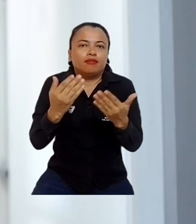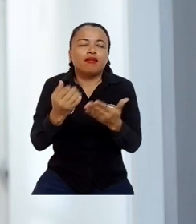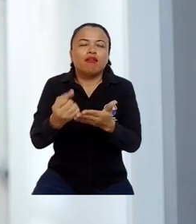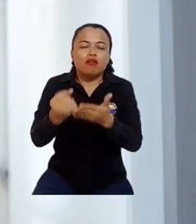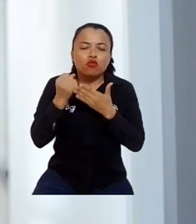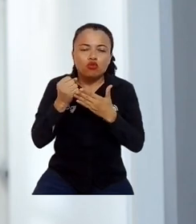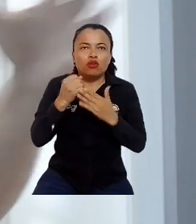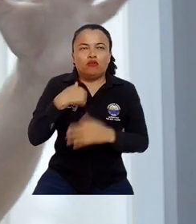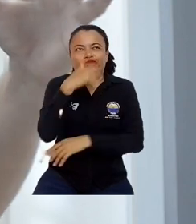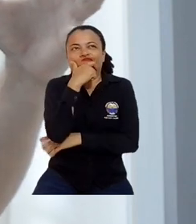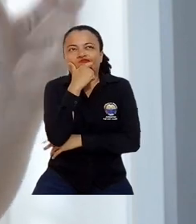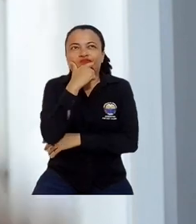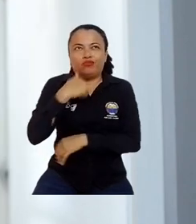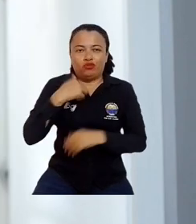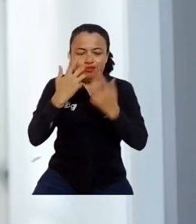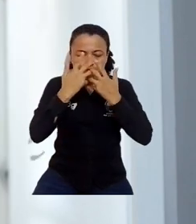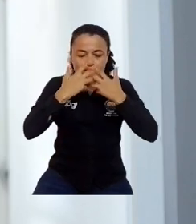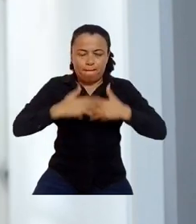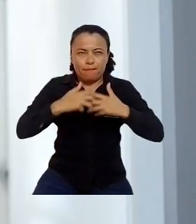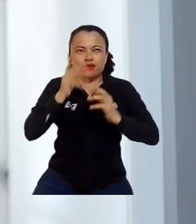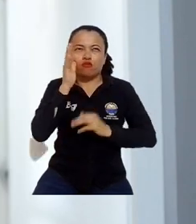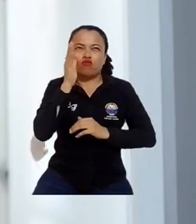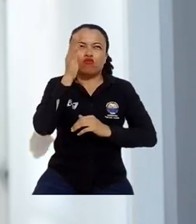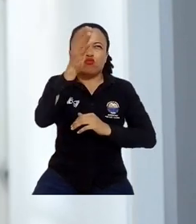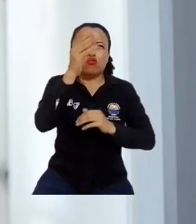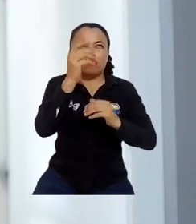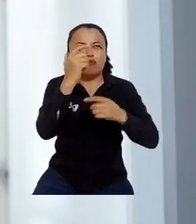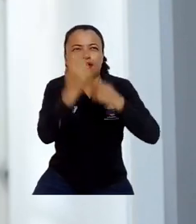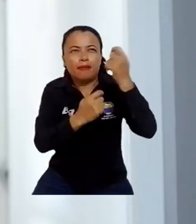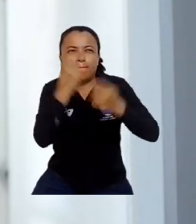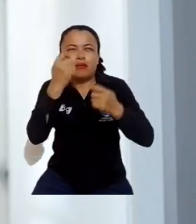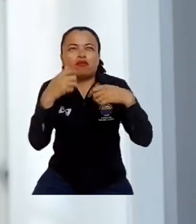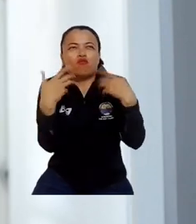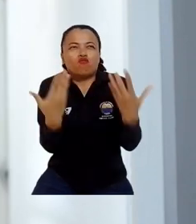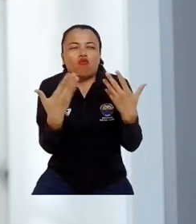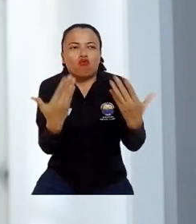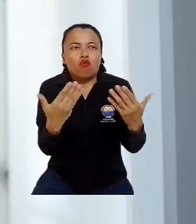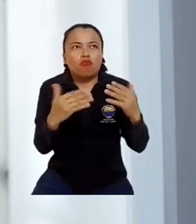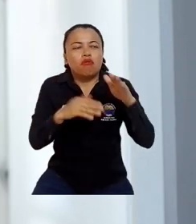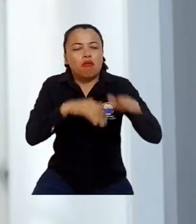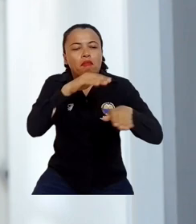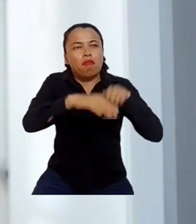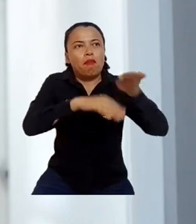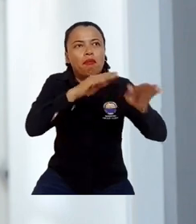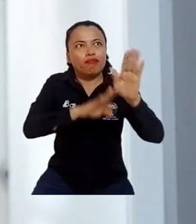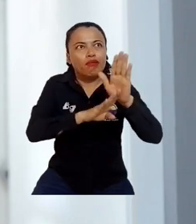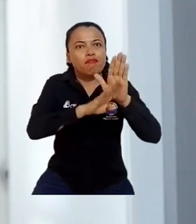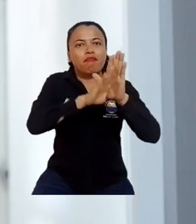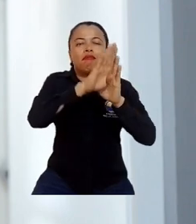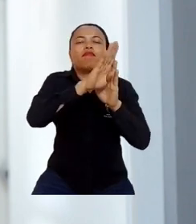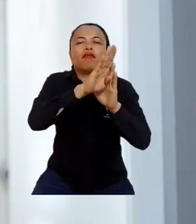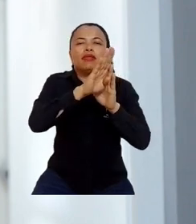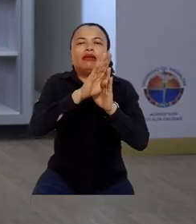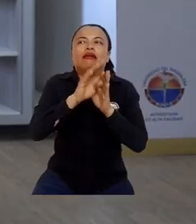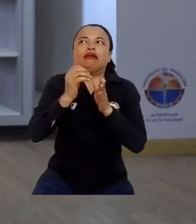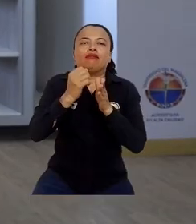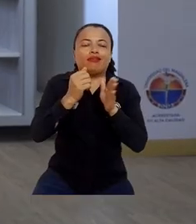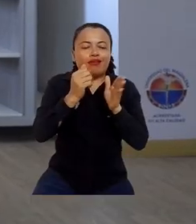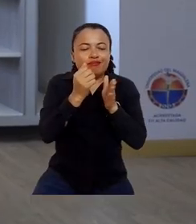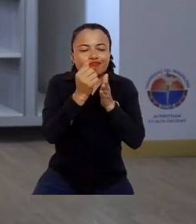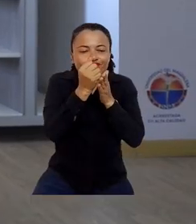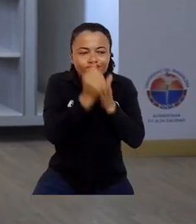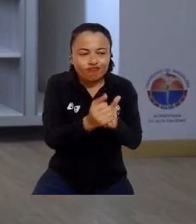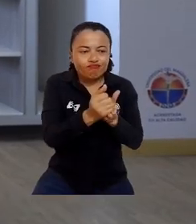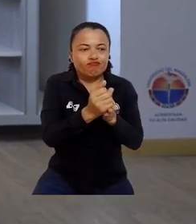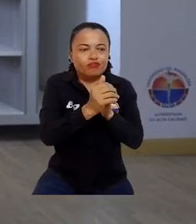ver en un espectro más amplio hacia dónde podemos llevar nuestro negocio, nuestra empresa y cómo podemos escalar y crecer un poco más. Estás